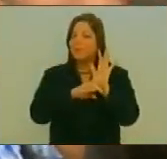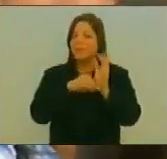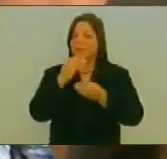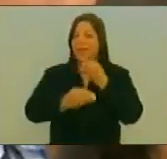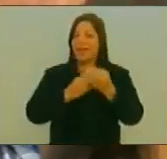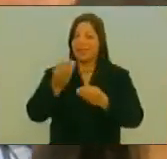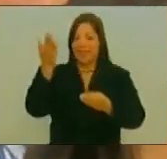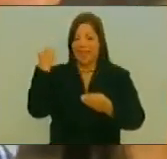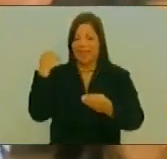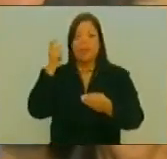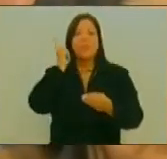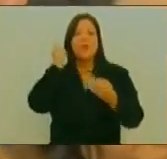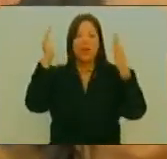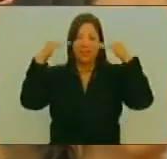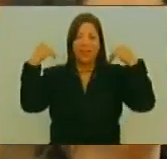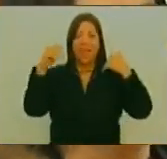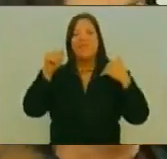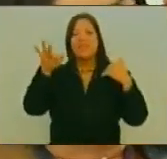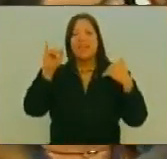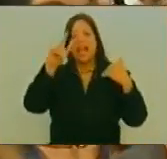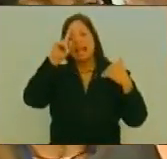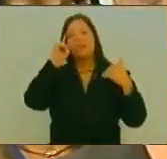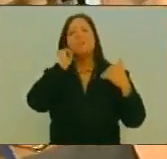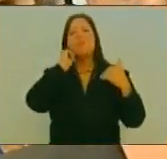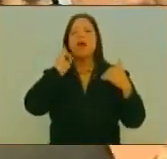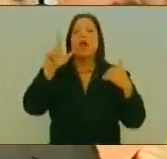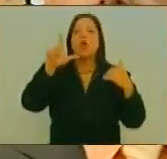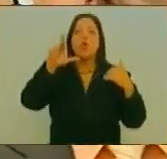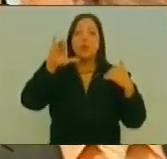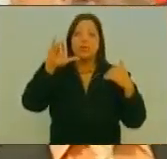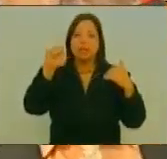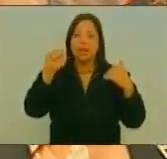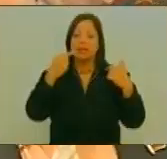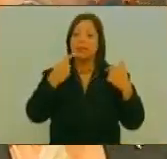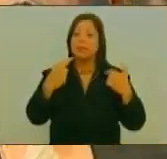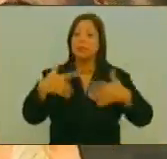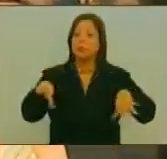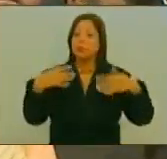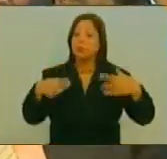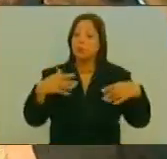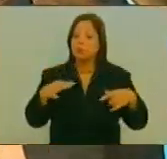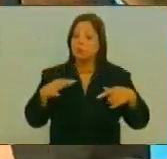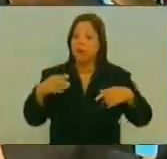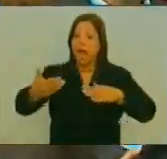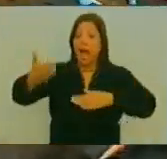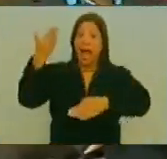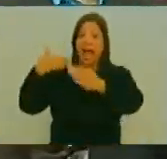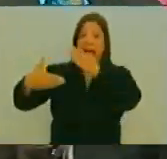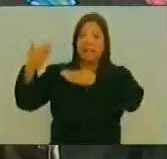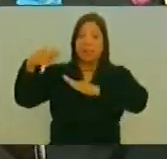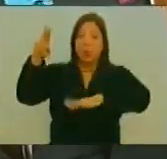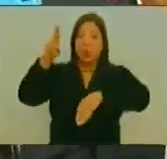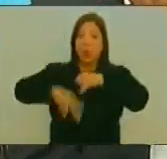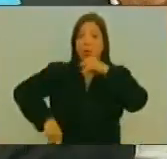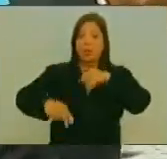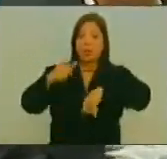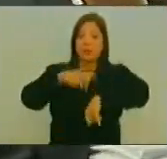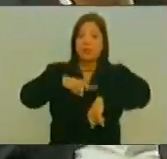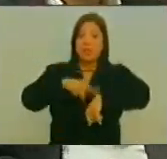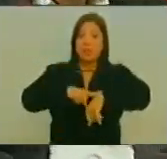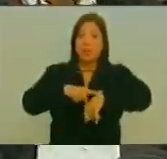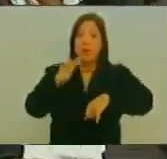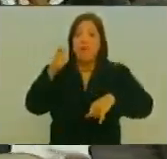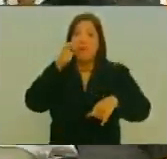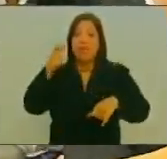Ciudadano Por el contrario, puntualizó que lo que predominó Durante la última década En la